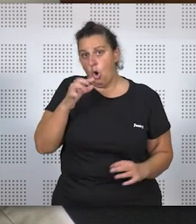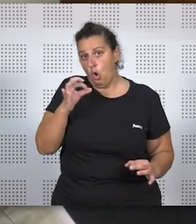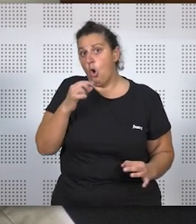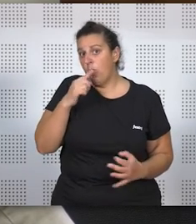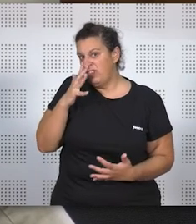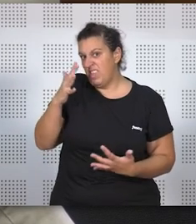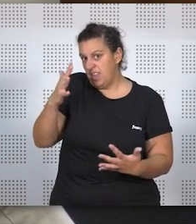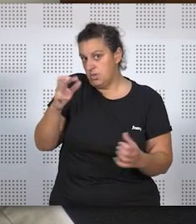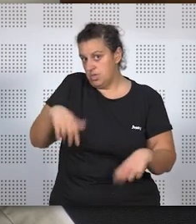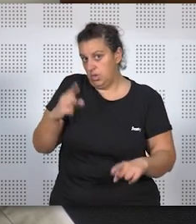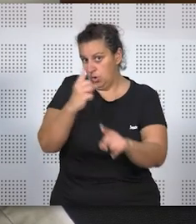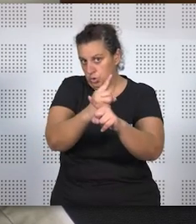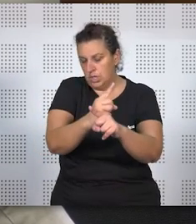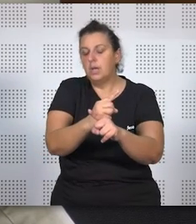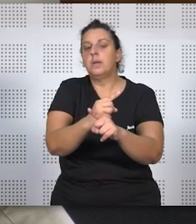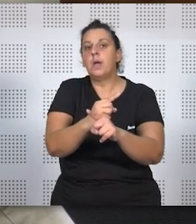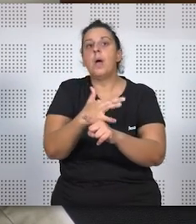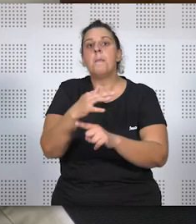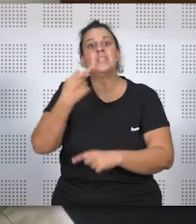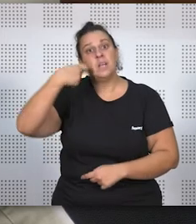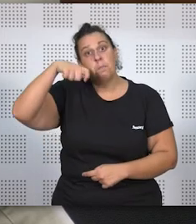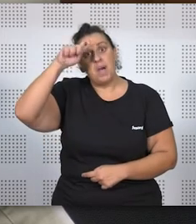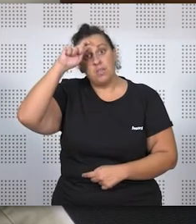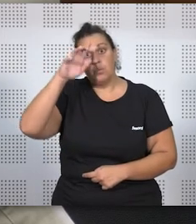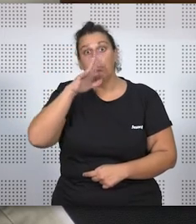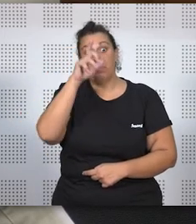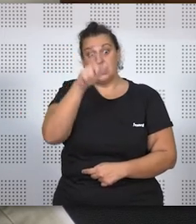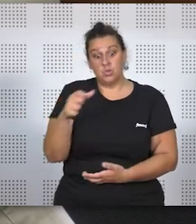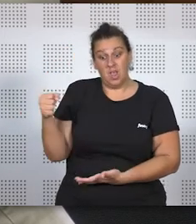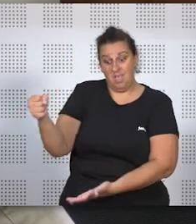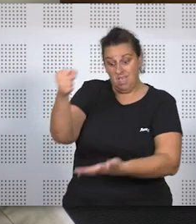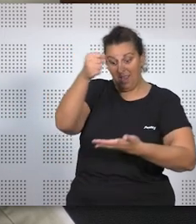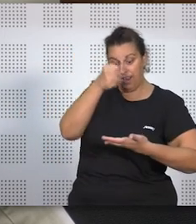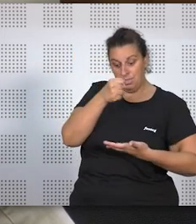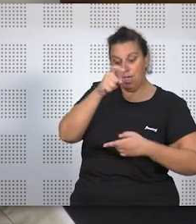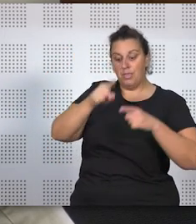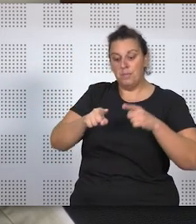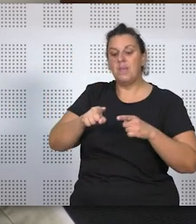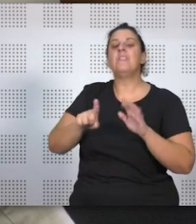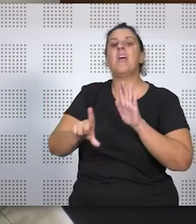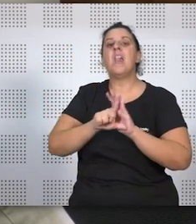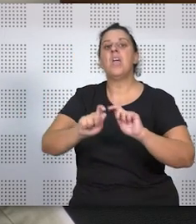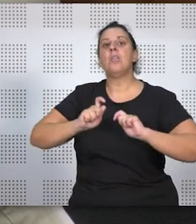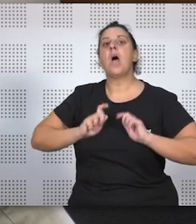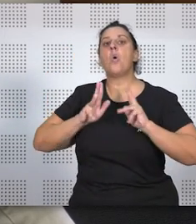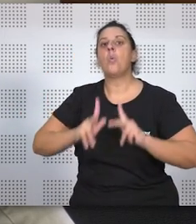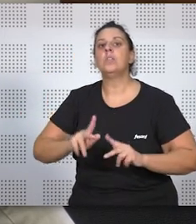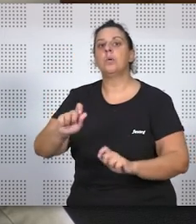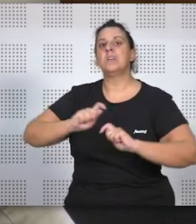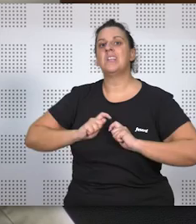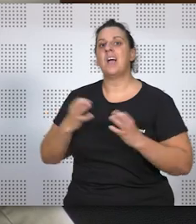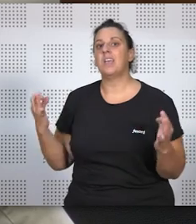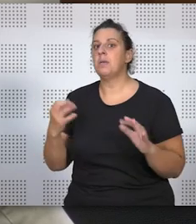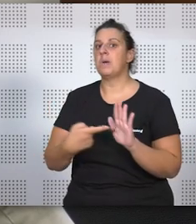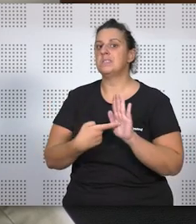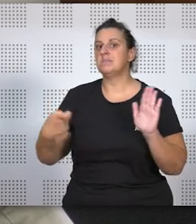manifestarlo en contra, y la vecindad civil del causante es la que determina la ley que se aplica a su sucesión y por tanto las causas de desheredación